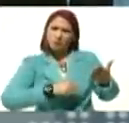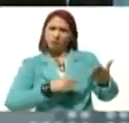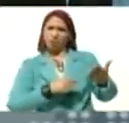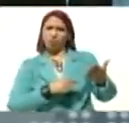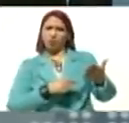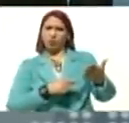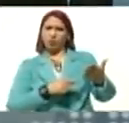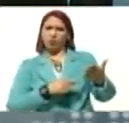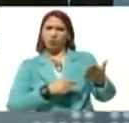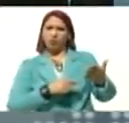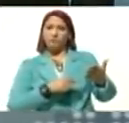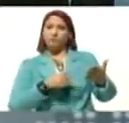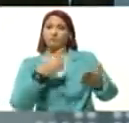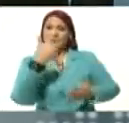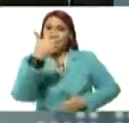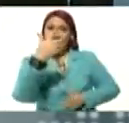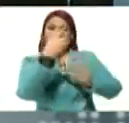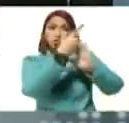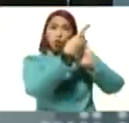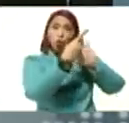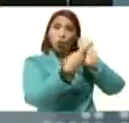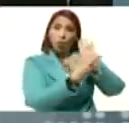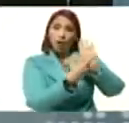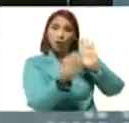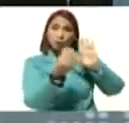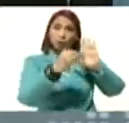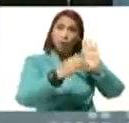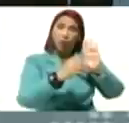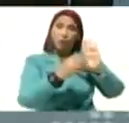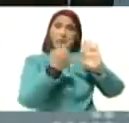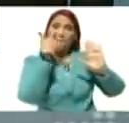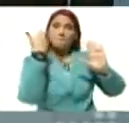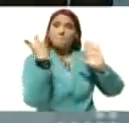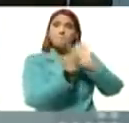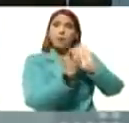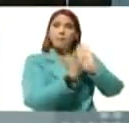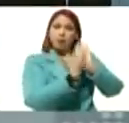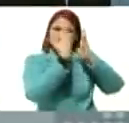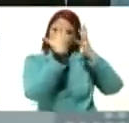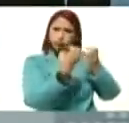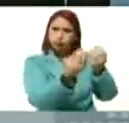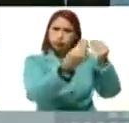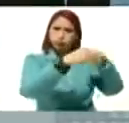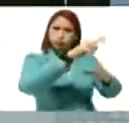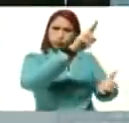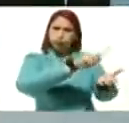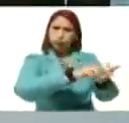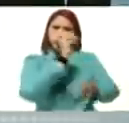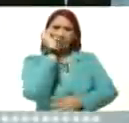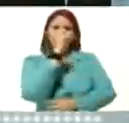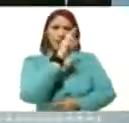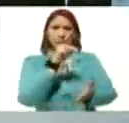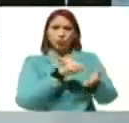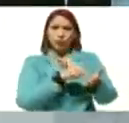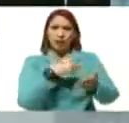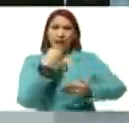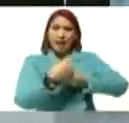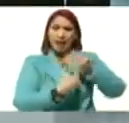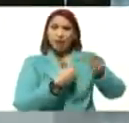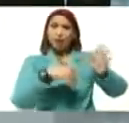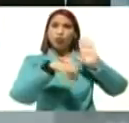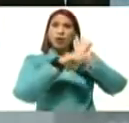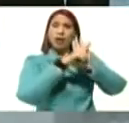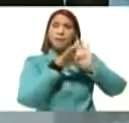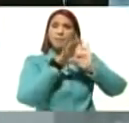son tres documentos, incluyendo un memorándum, de entendimiento, aprobado por la asamblea nacional, hecho ley de la